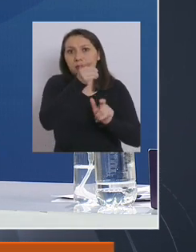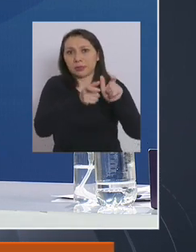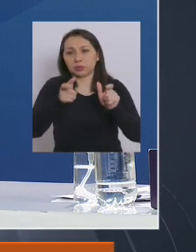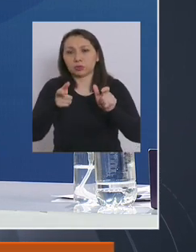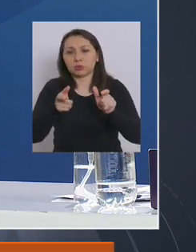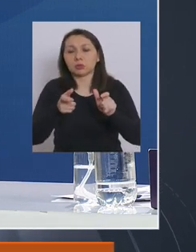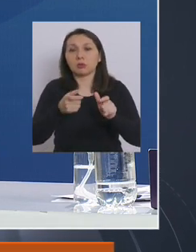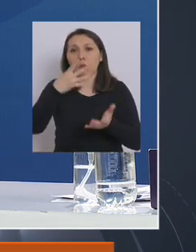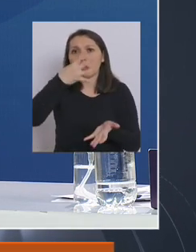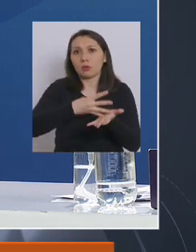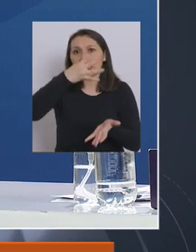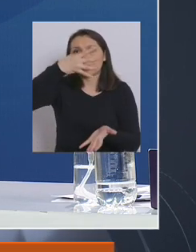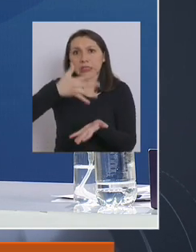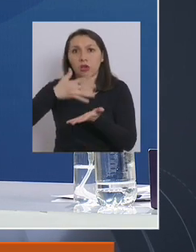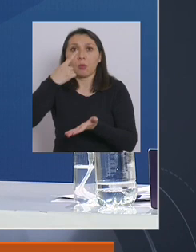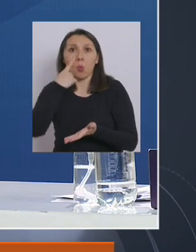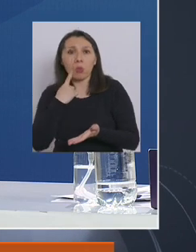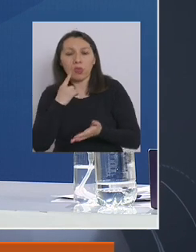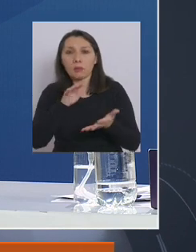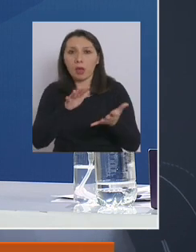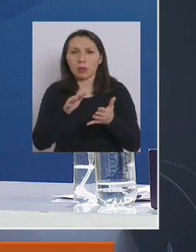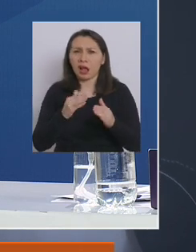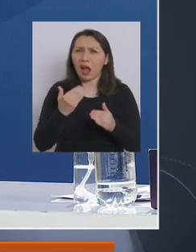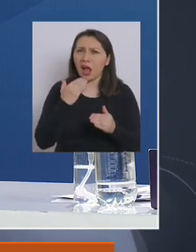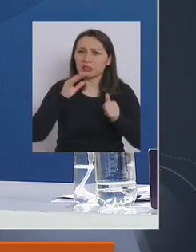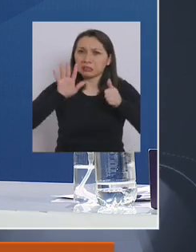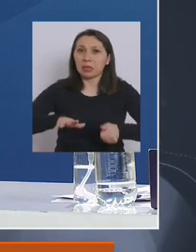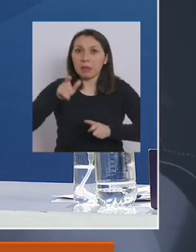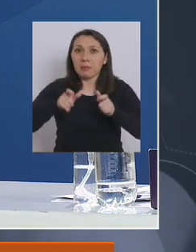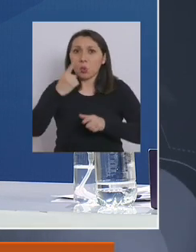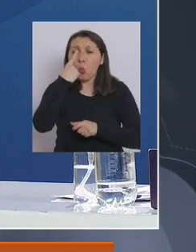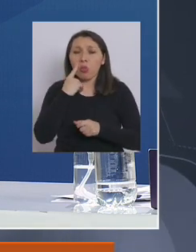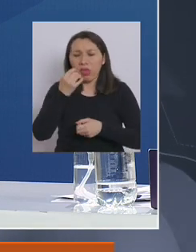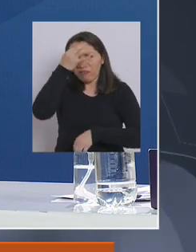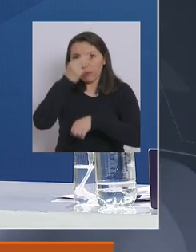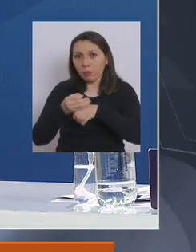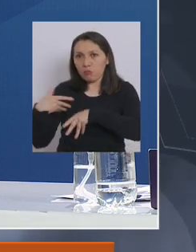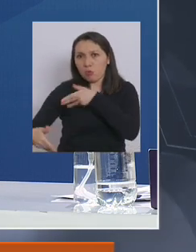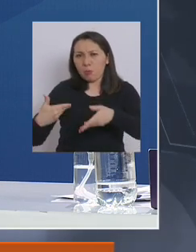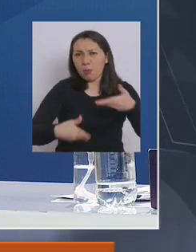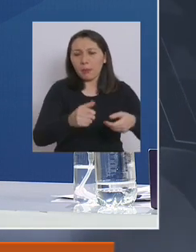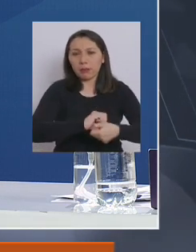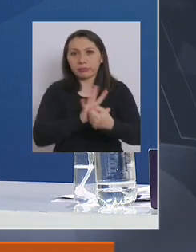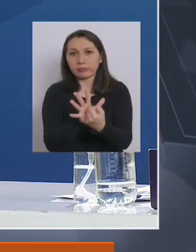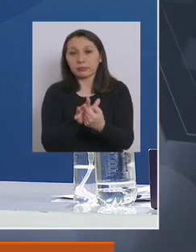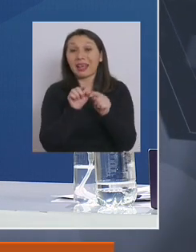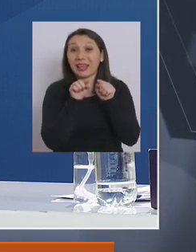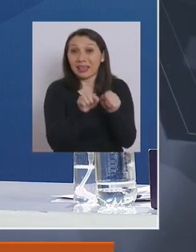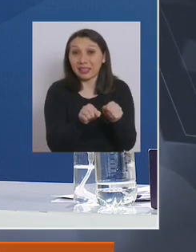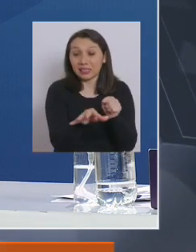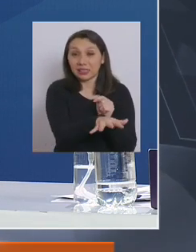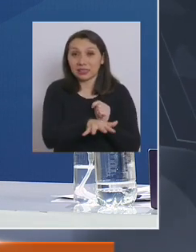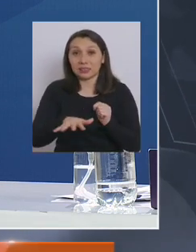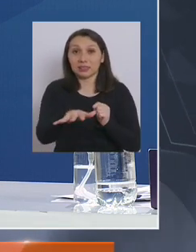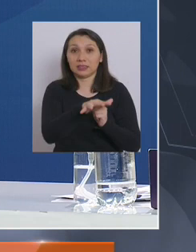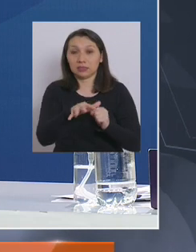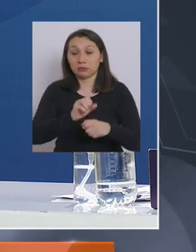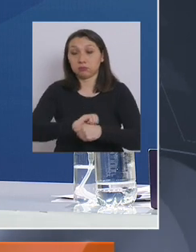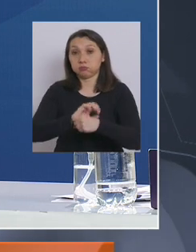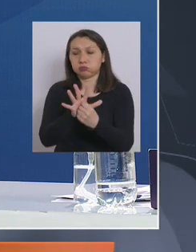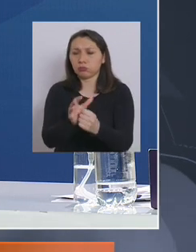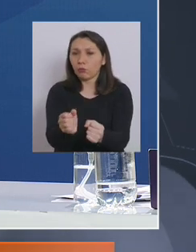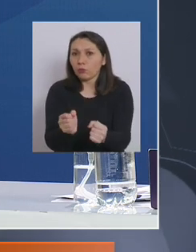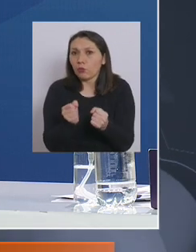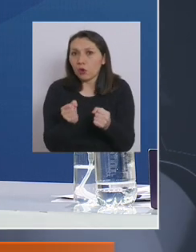hubo días con 4.000, 5.000, llegamos un día cerca de 6.000 casos al día. Por lo tanto, ese impacto de la pandemia